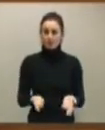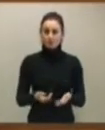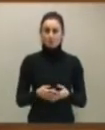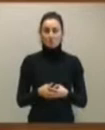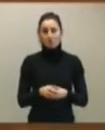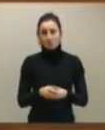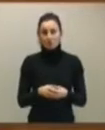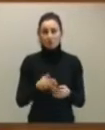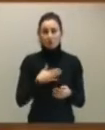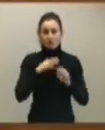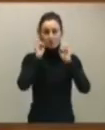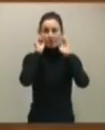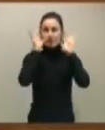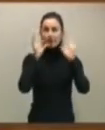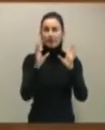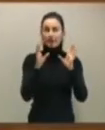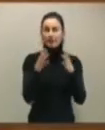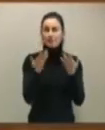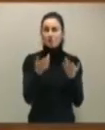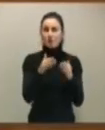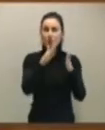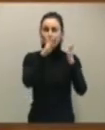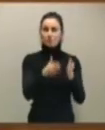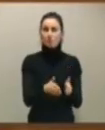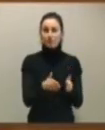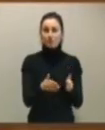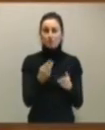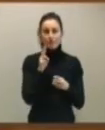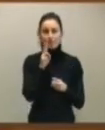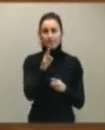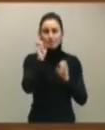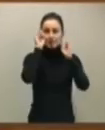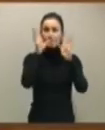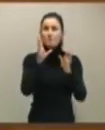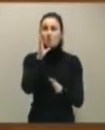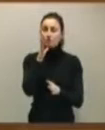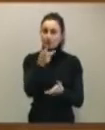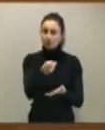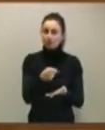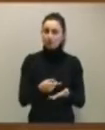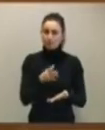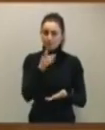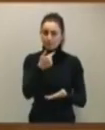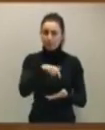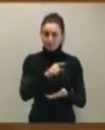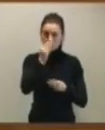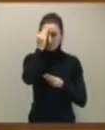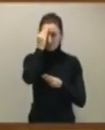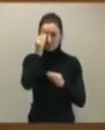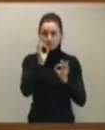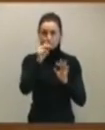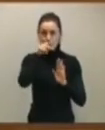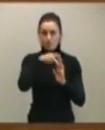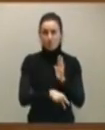A mí la perplejidad es que ustedes se muestren perplejos por eso. Porque si ustedes creen que la